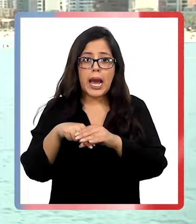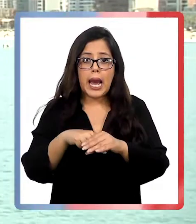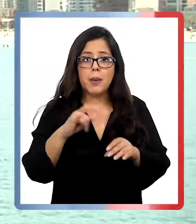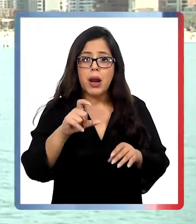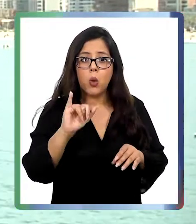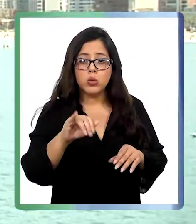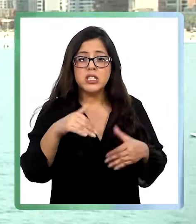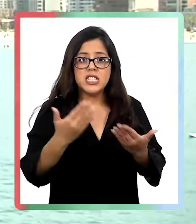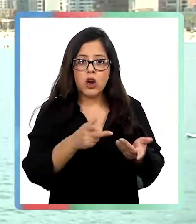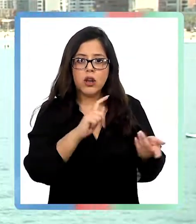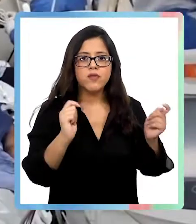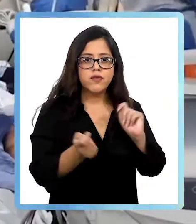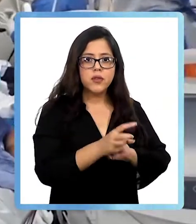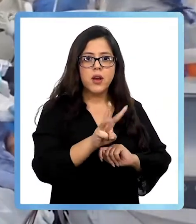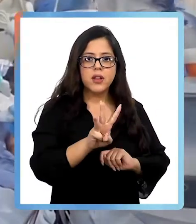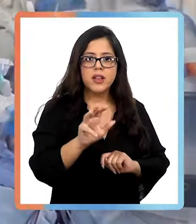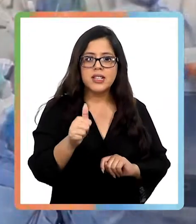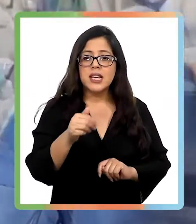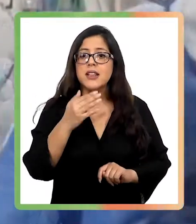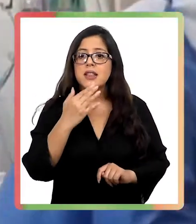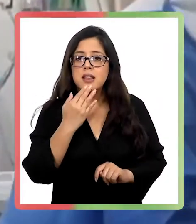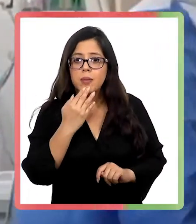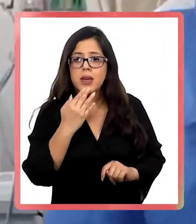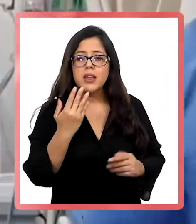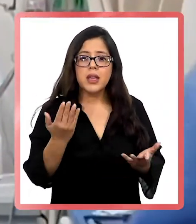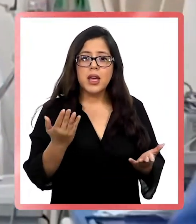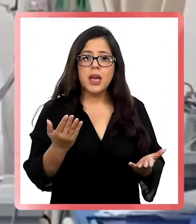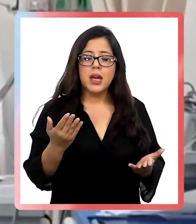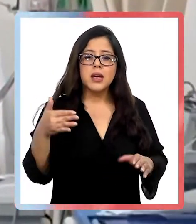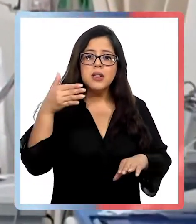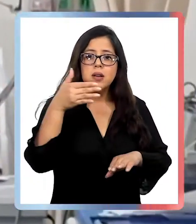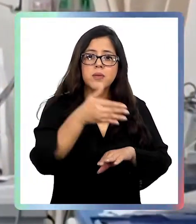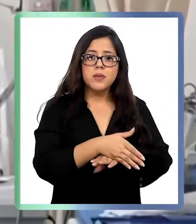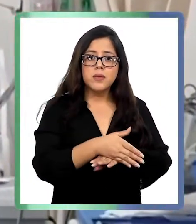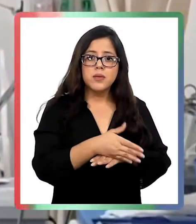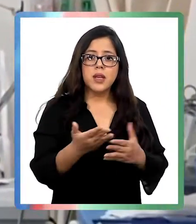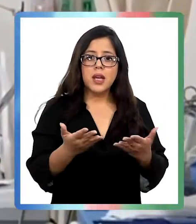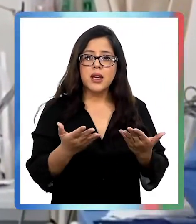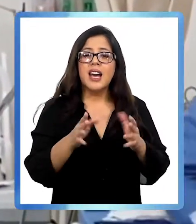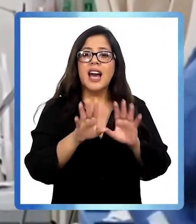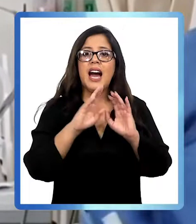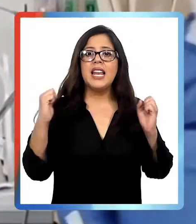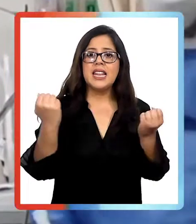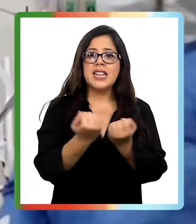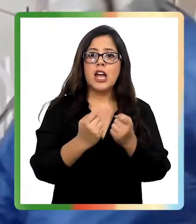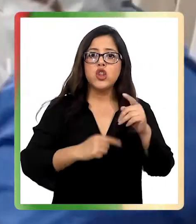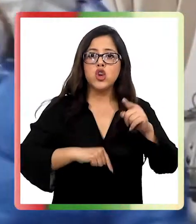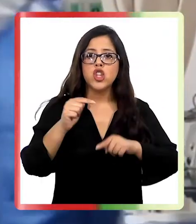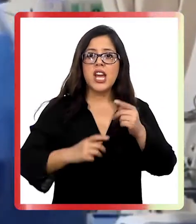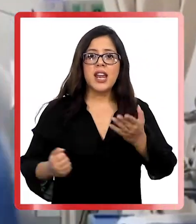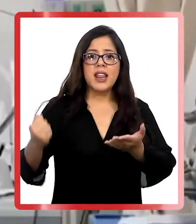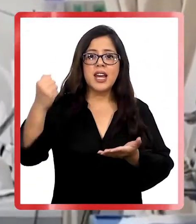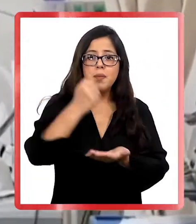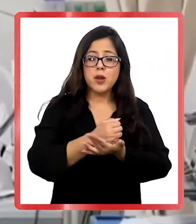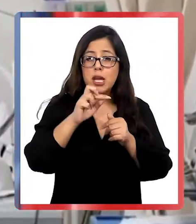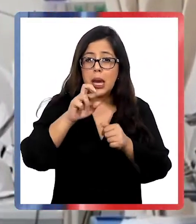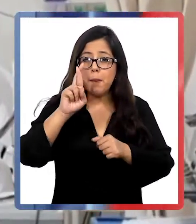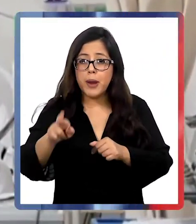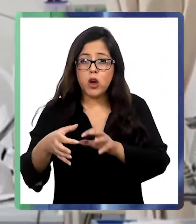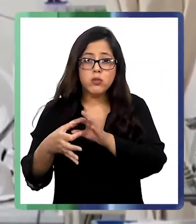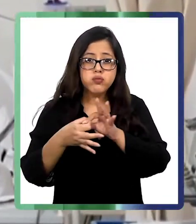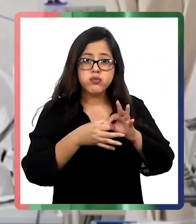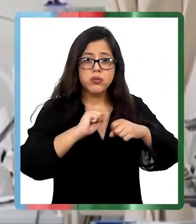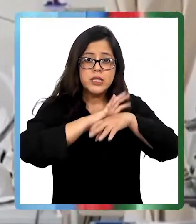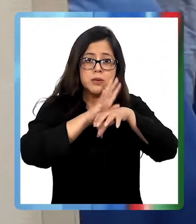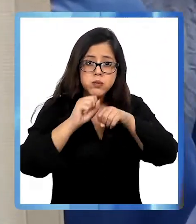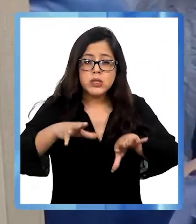y ya vamos en 36. Además, han debido recurrir al anexo Estadio Tierra de Campeones, donde en el peor momento de la